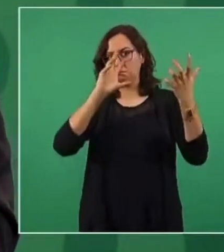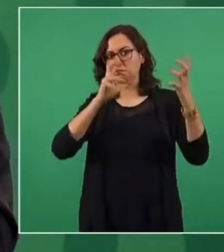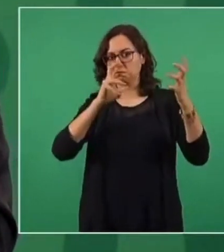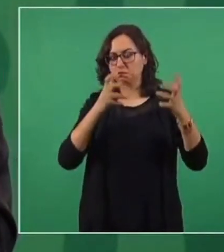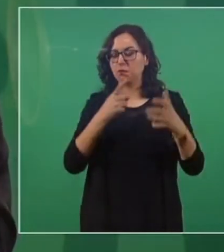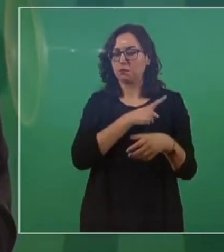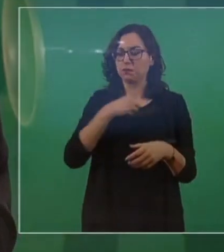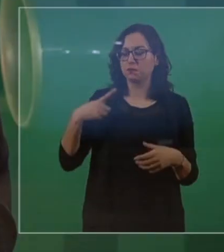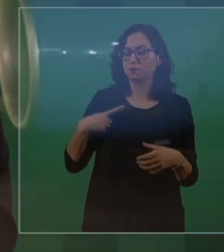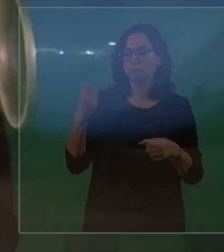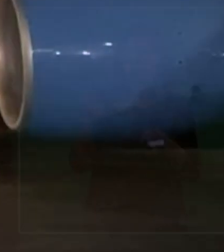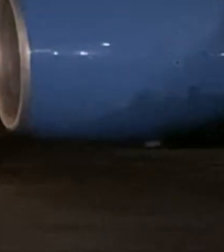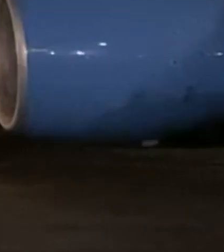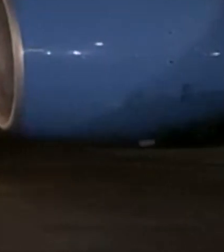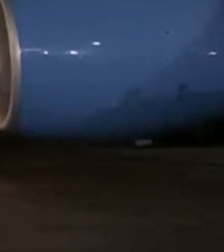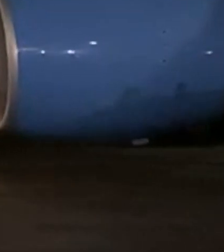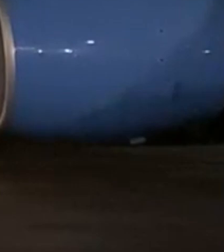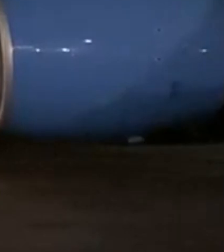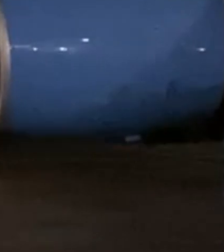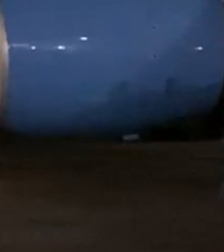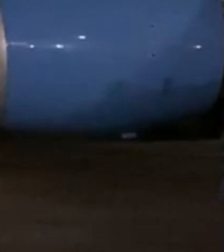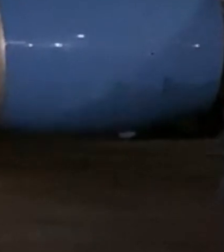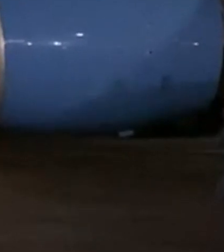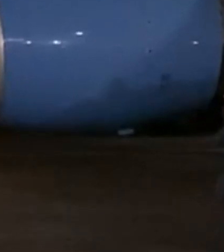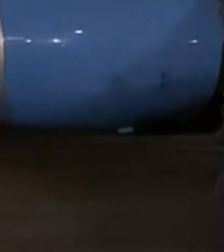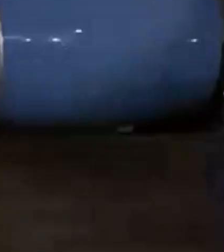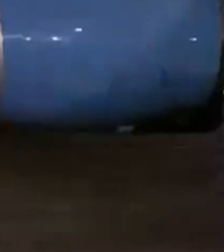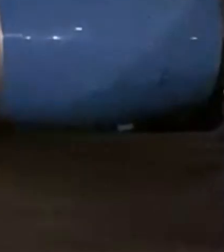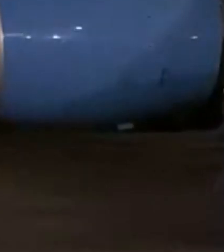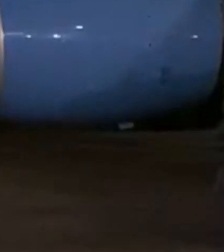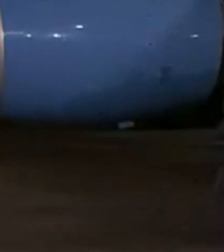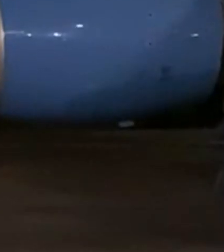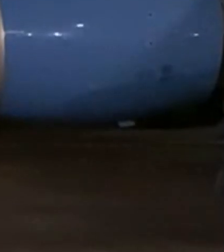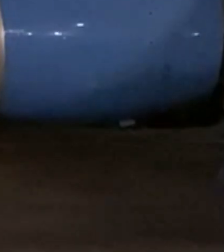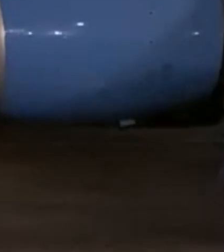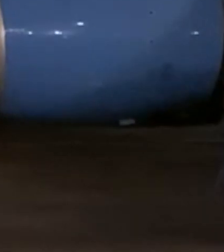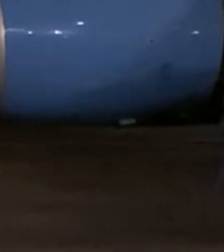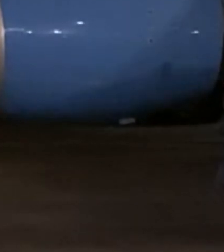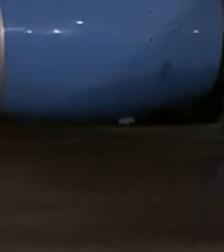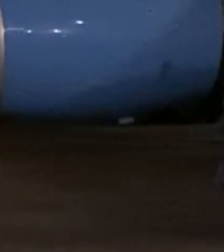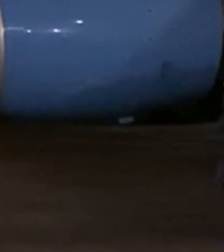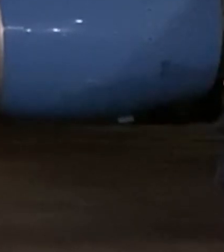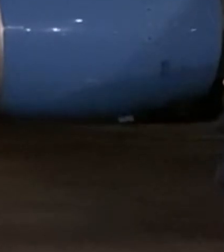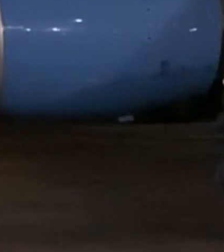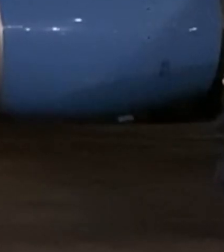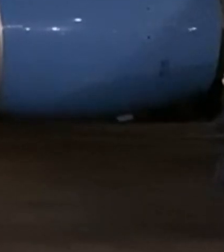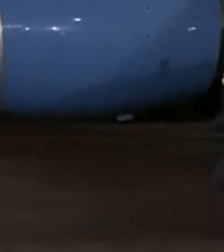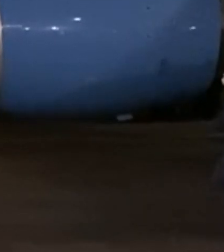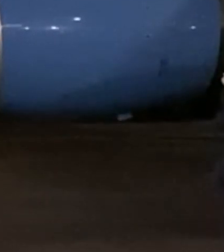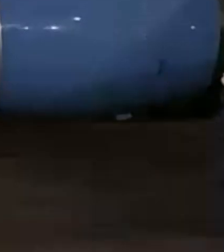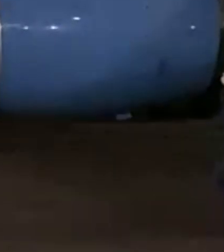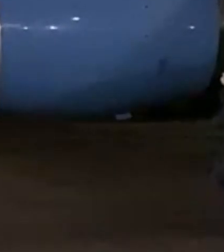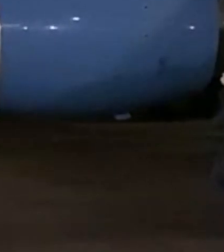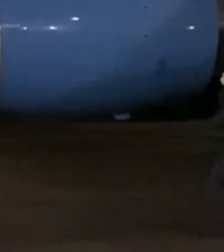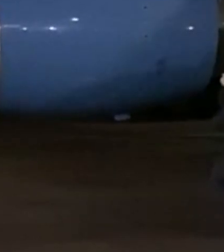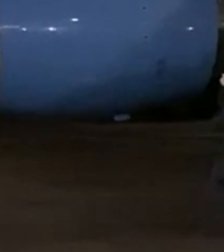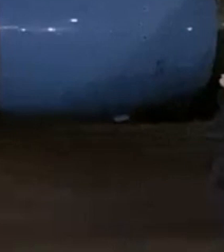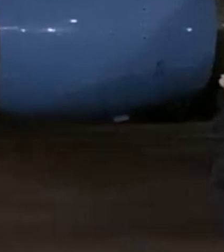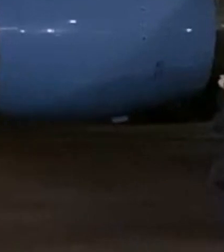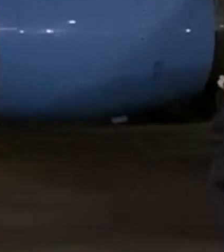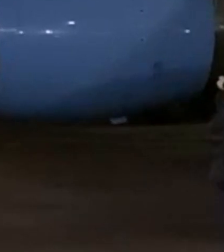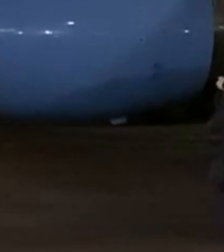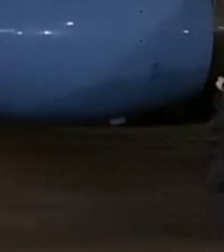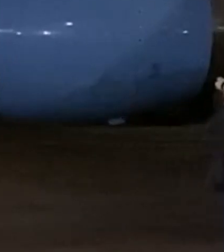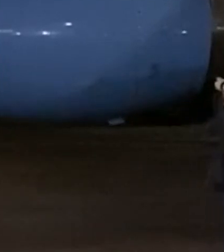firmar ese memorándum de entendimiento. Posteriormente, enseguida, vamos a tener la conversación del señor presidente con la